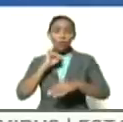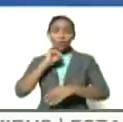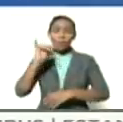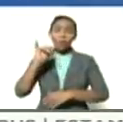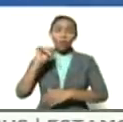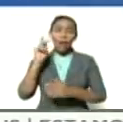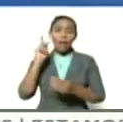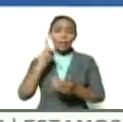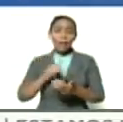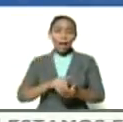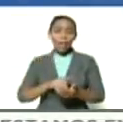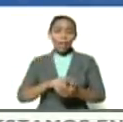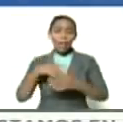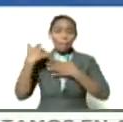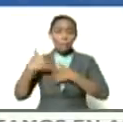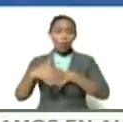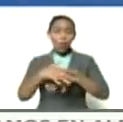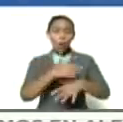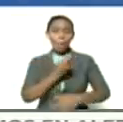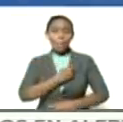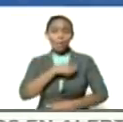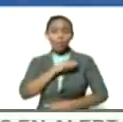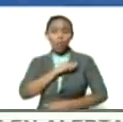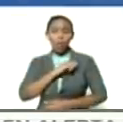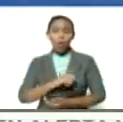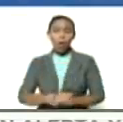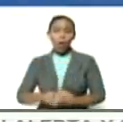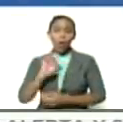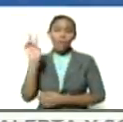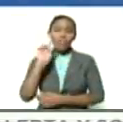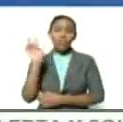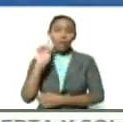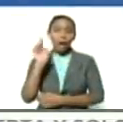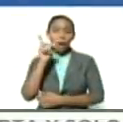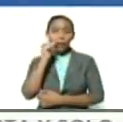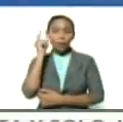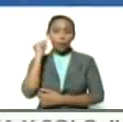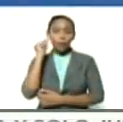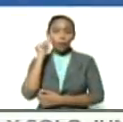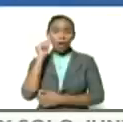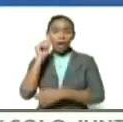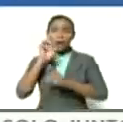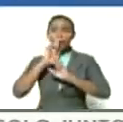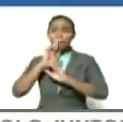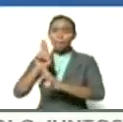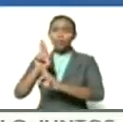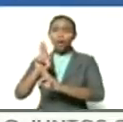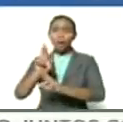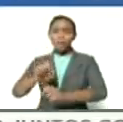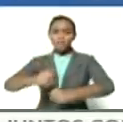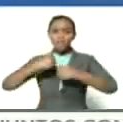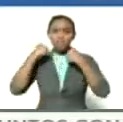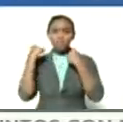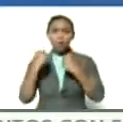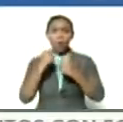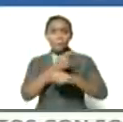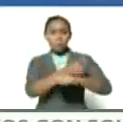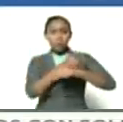llegada de ejércitos españoles los venezolanos y las venezolanas respondíamos con plomo